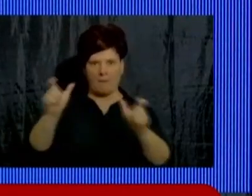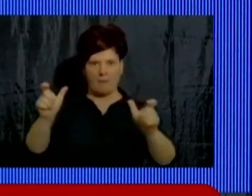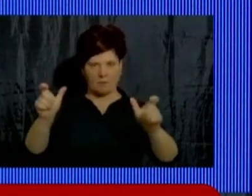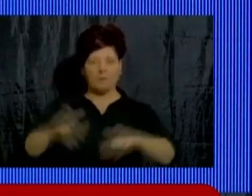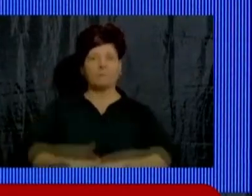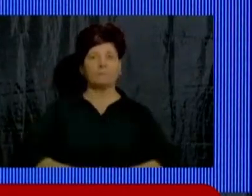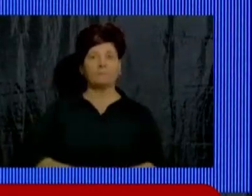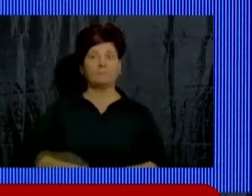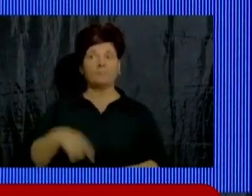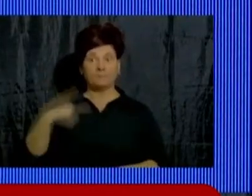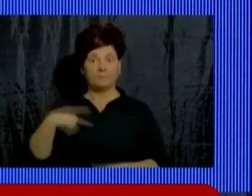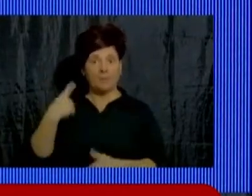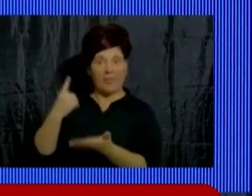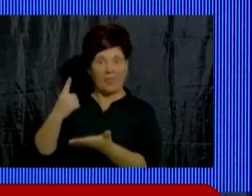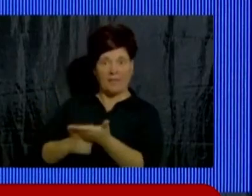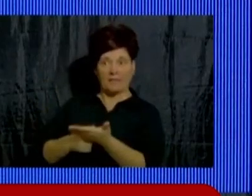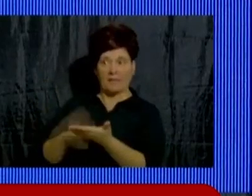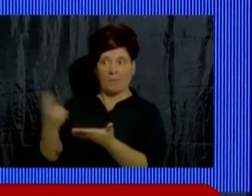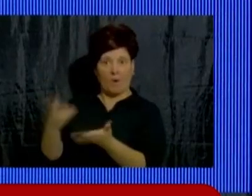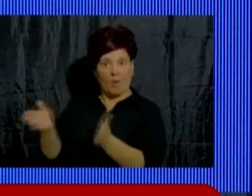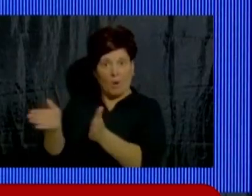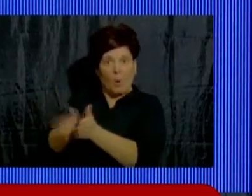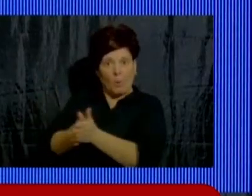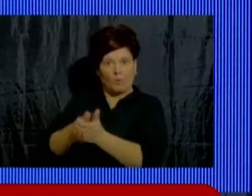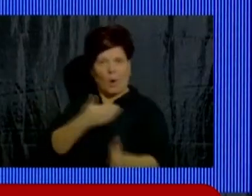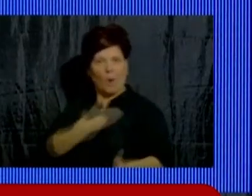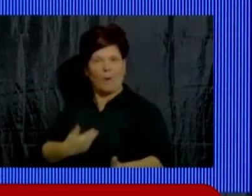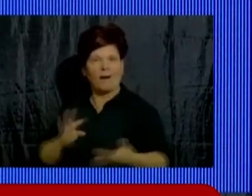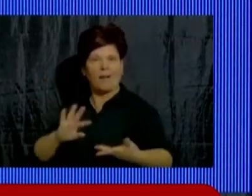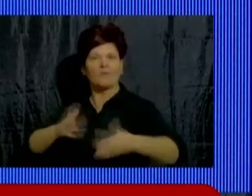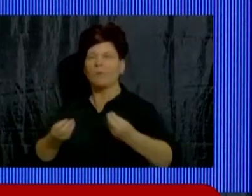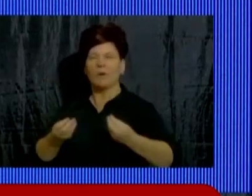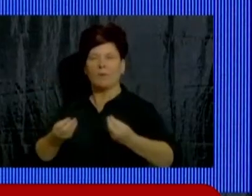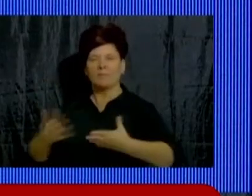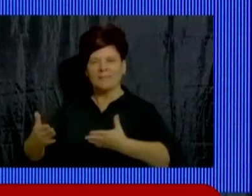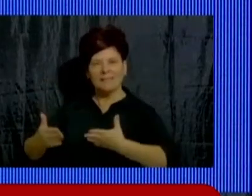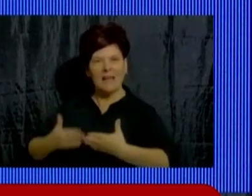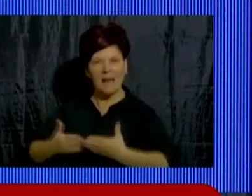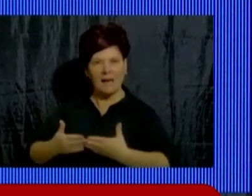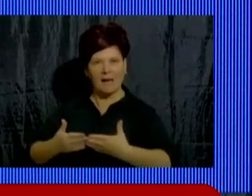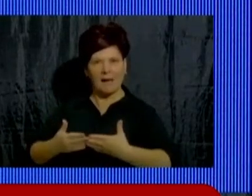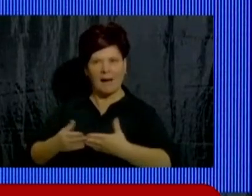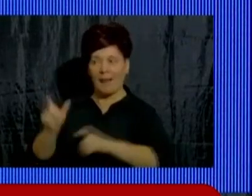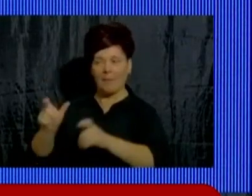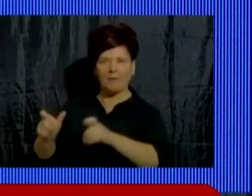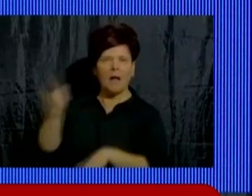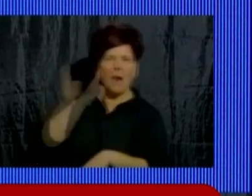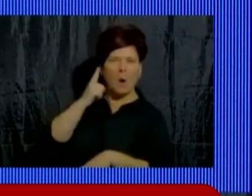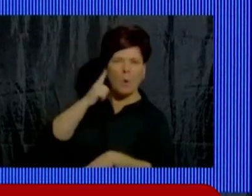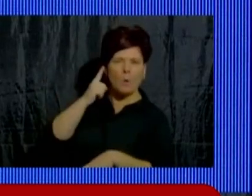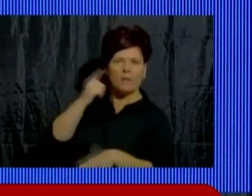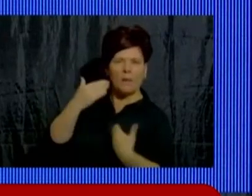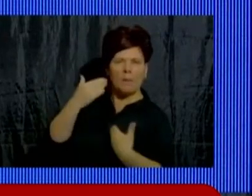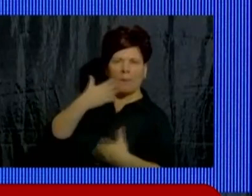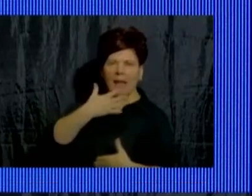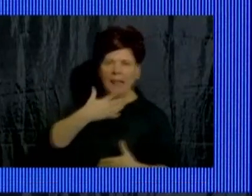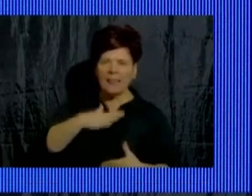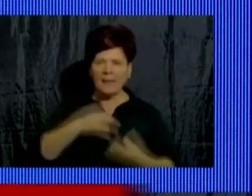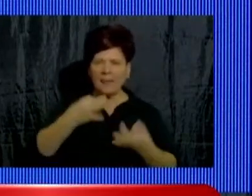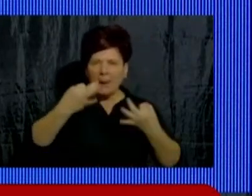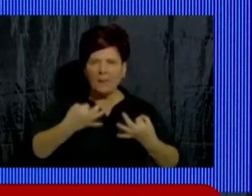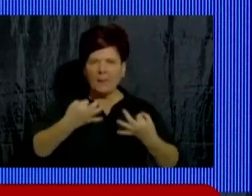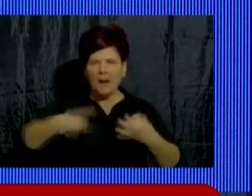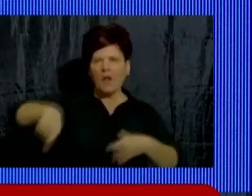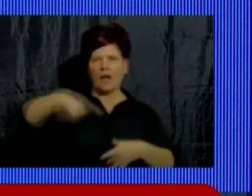Decidimos junto a Martín gobernar con la cercanía, escuchando para comprender mejor, interpretando y ejecutando con